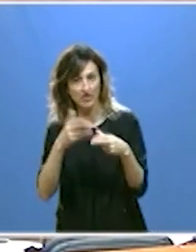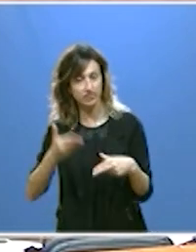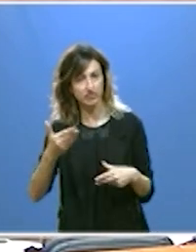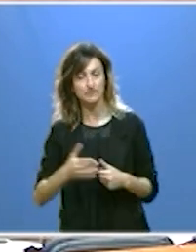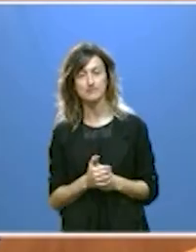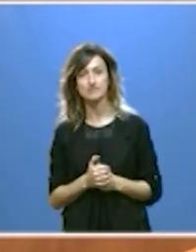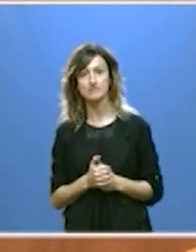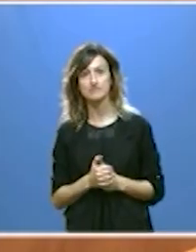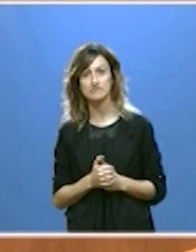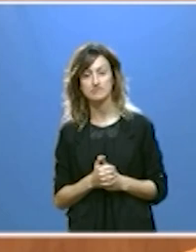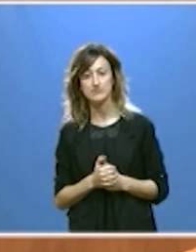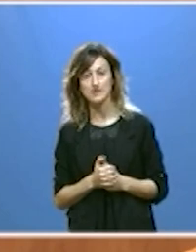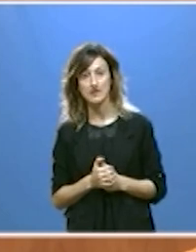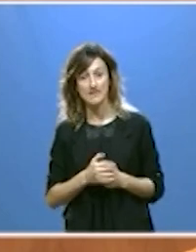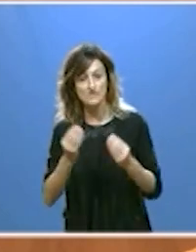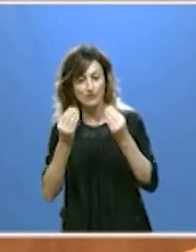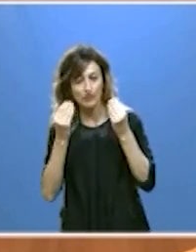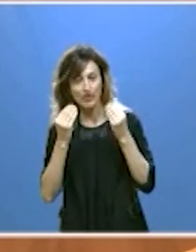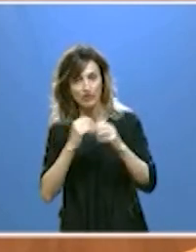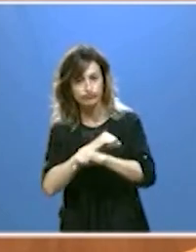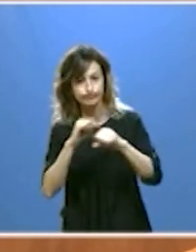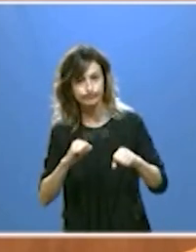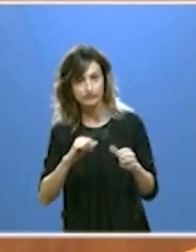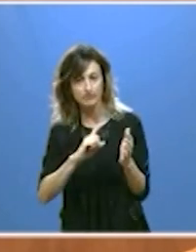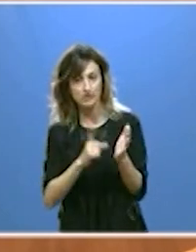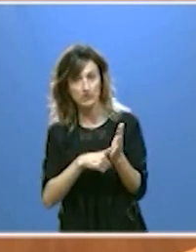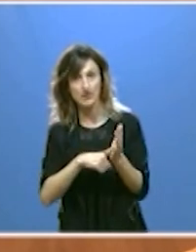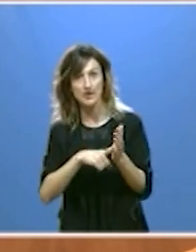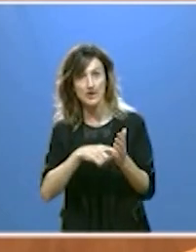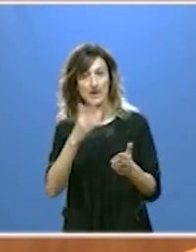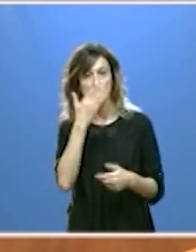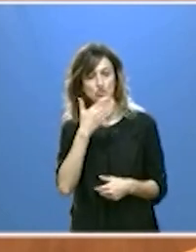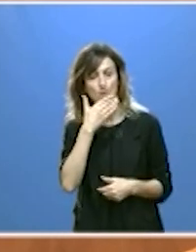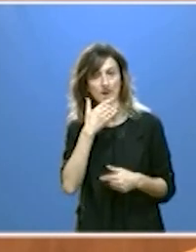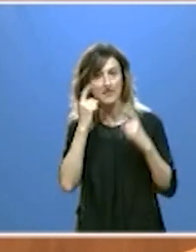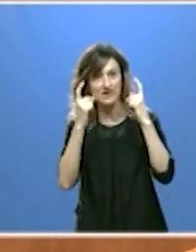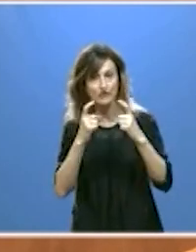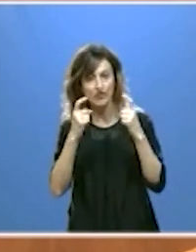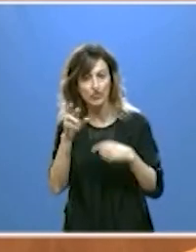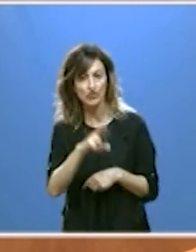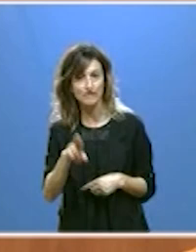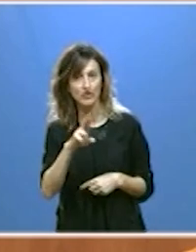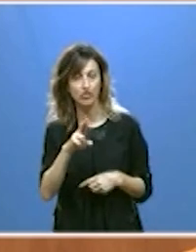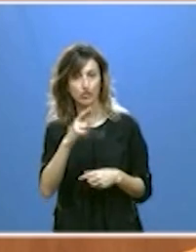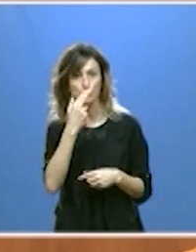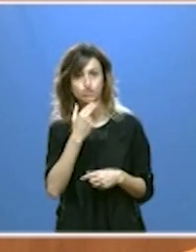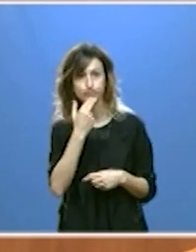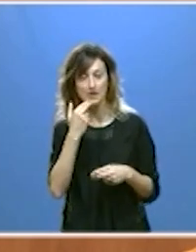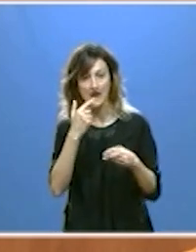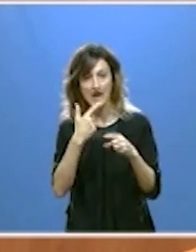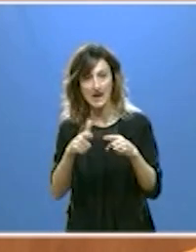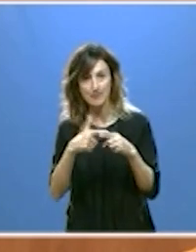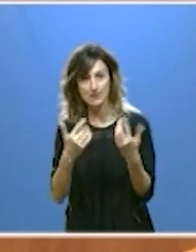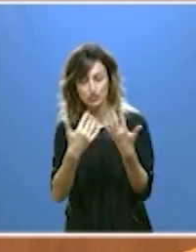Como parte de la formación integral de la persona escuela de refuerzo y esfuerzo y compromiso elemento de